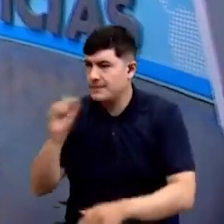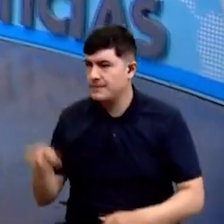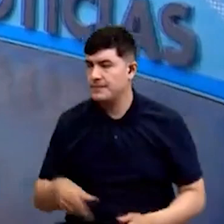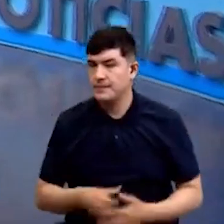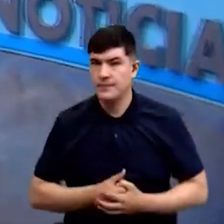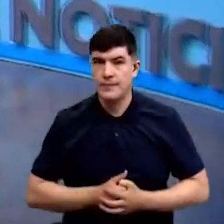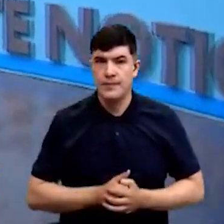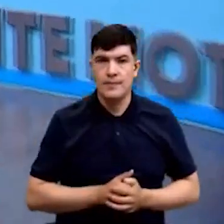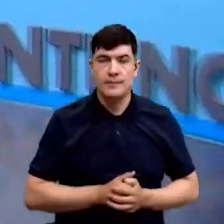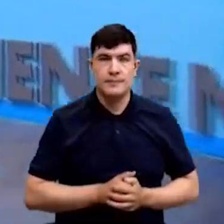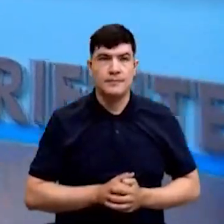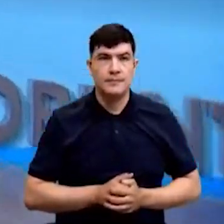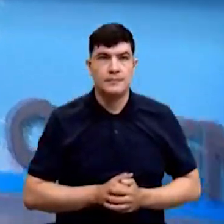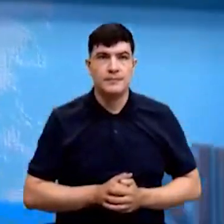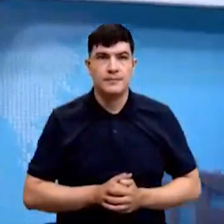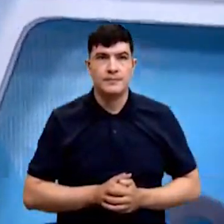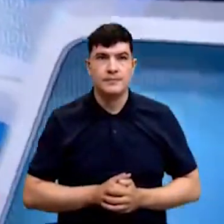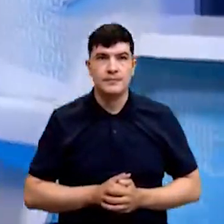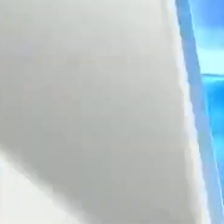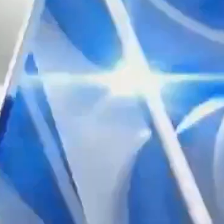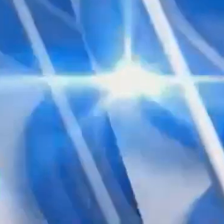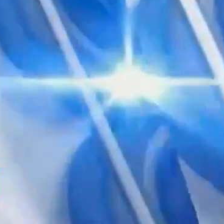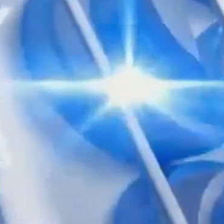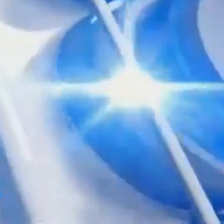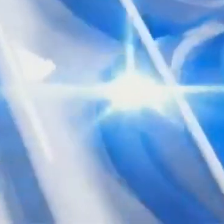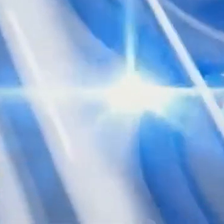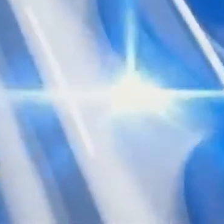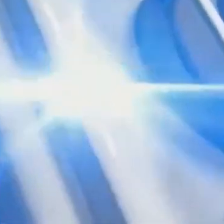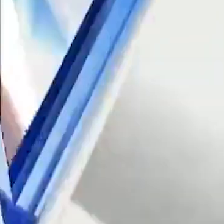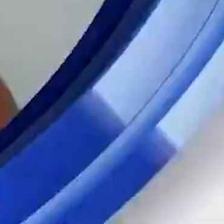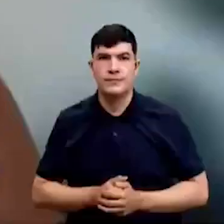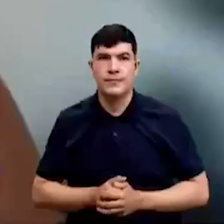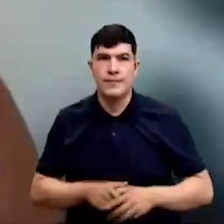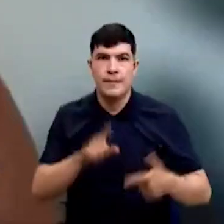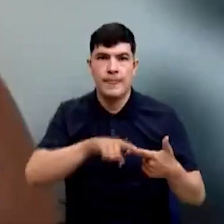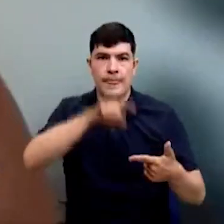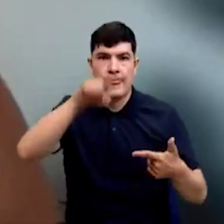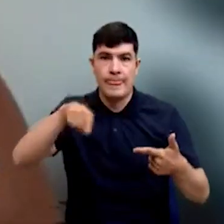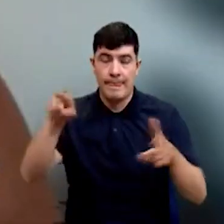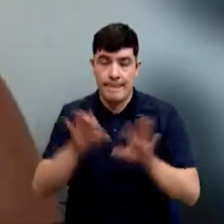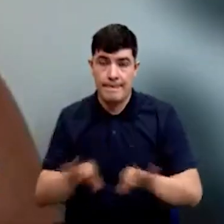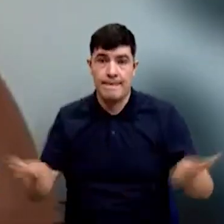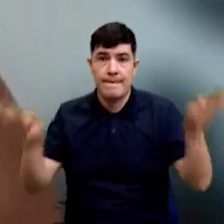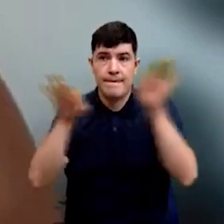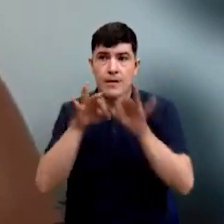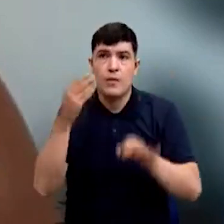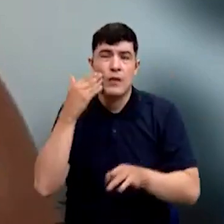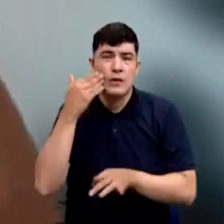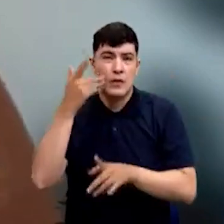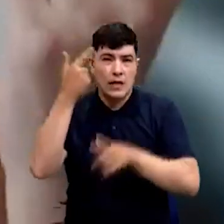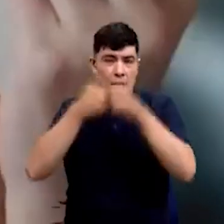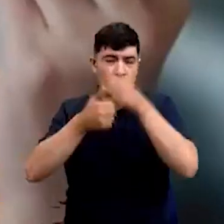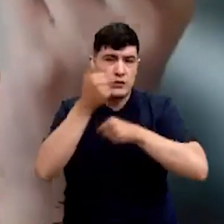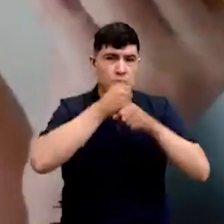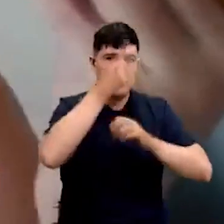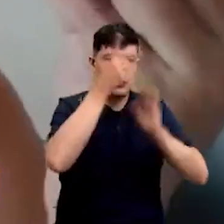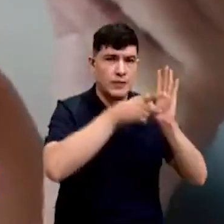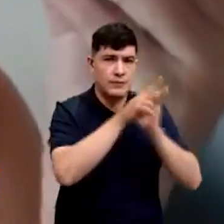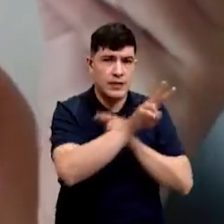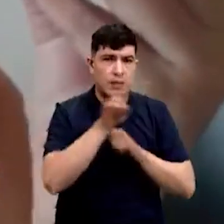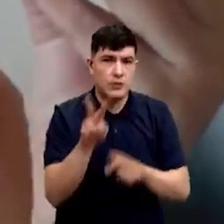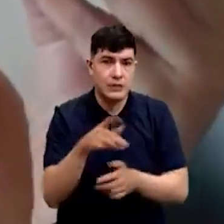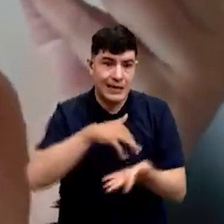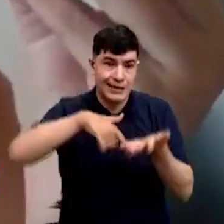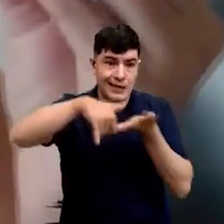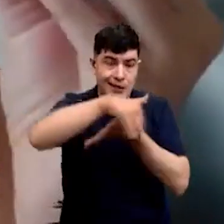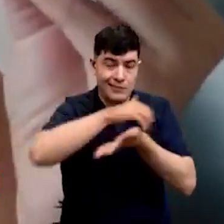Bueno, tenemos unas cifras muy importantes. Santander durante el 2022 mejoró. Recuerden que hace